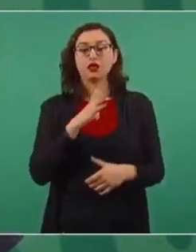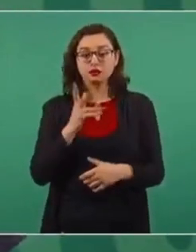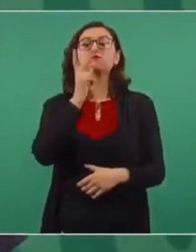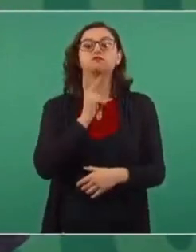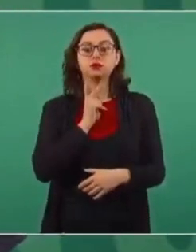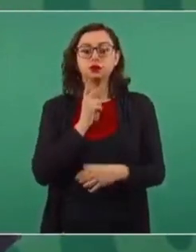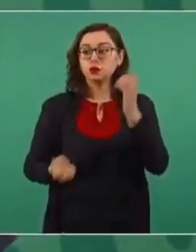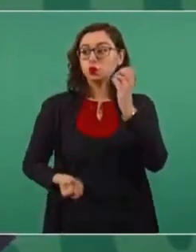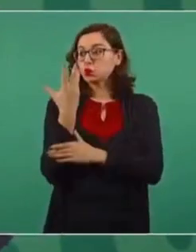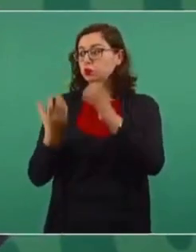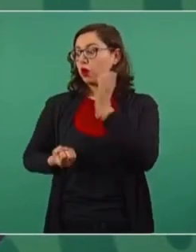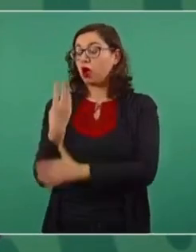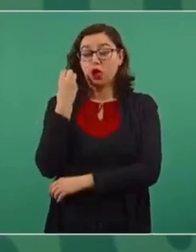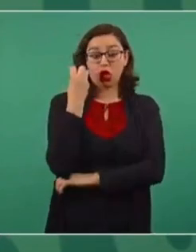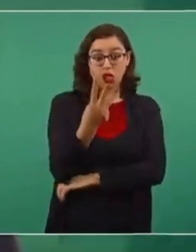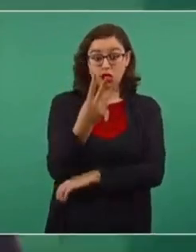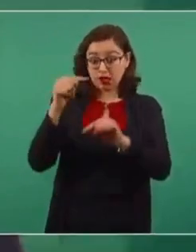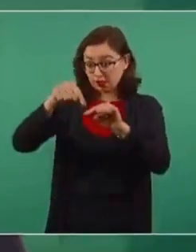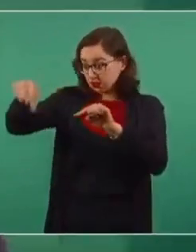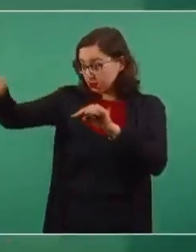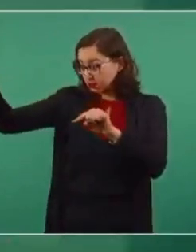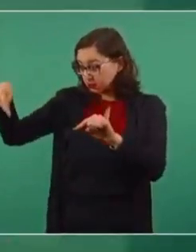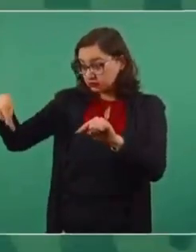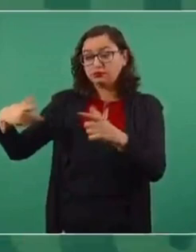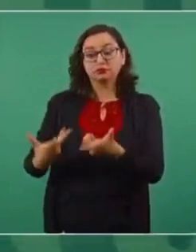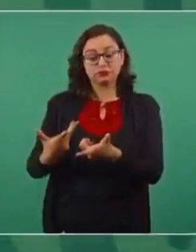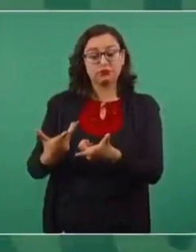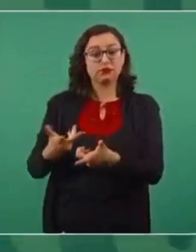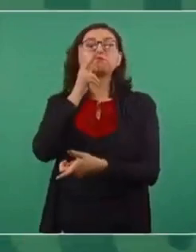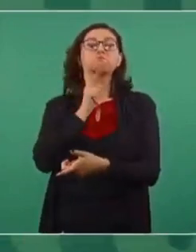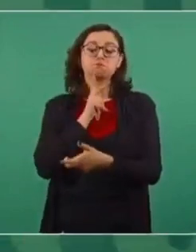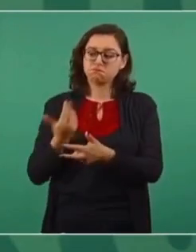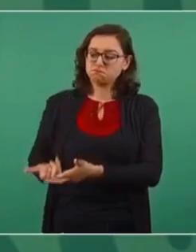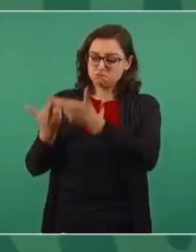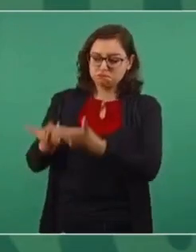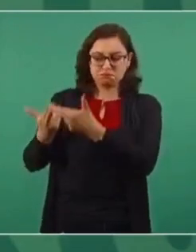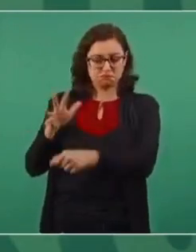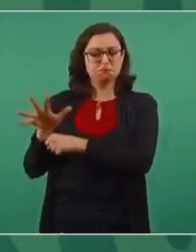descubierto tres grandes yacimientos que nos permiten tener reservas suficientes.